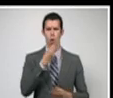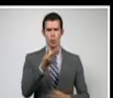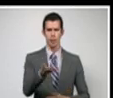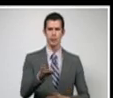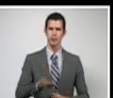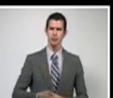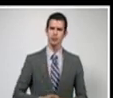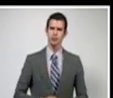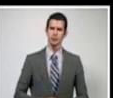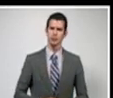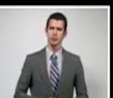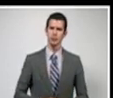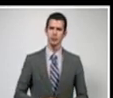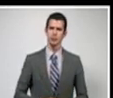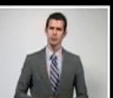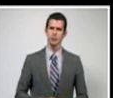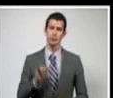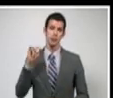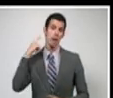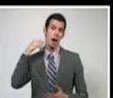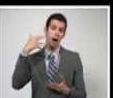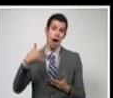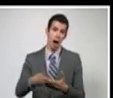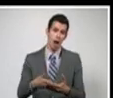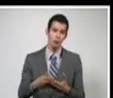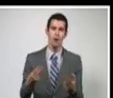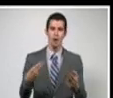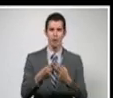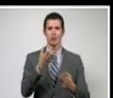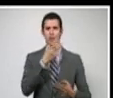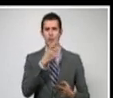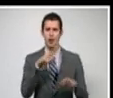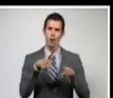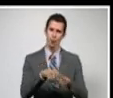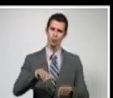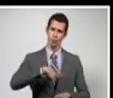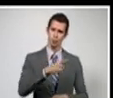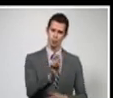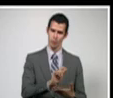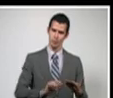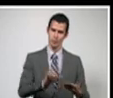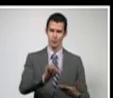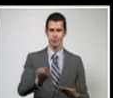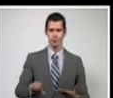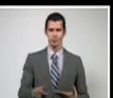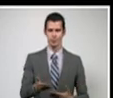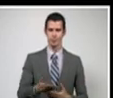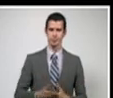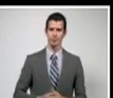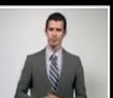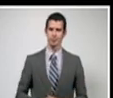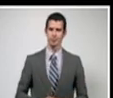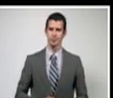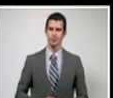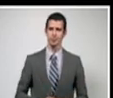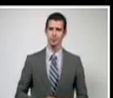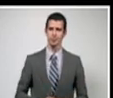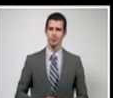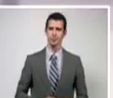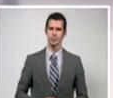60 años de palabras de Fidel a los intelectuales. Loli Esteves, Sistema Informativo.